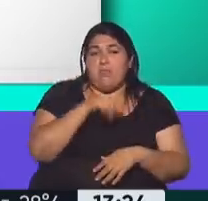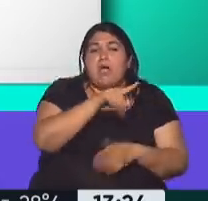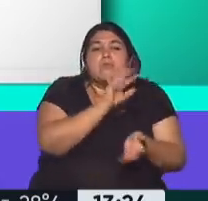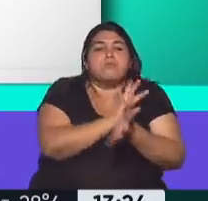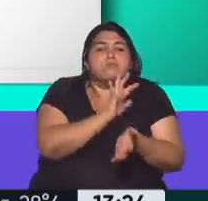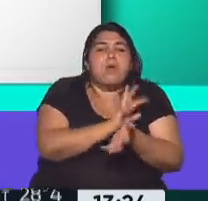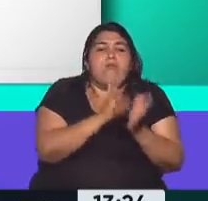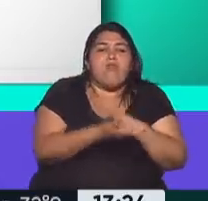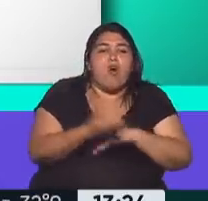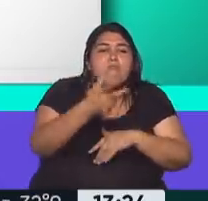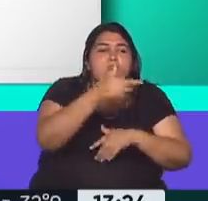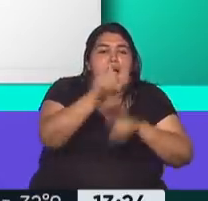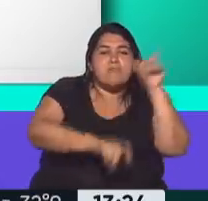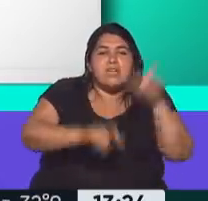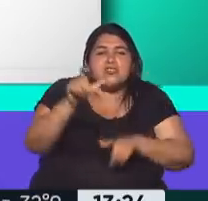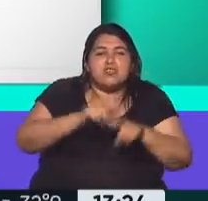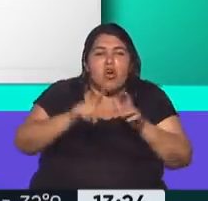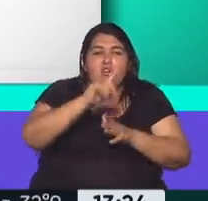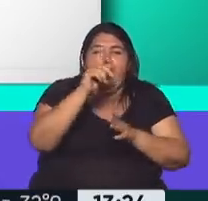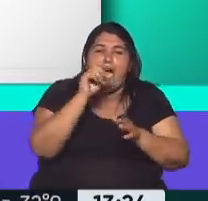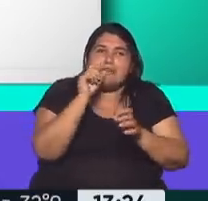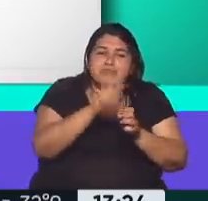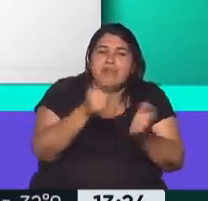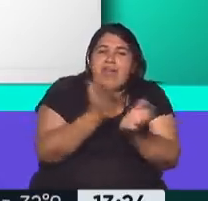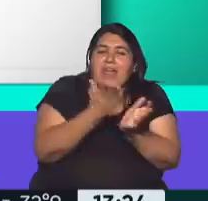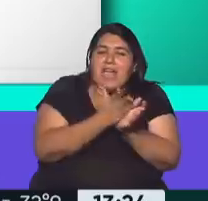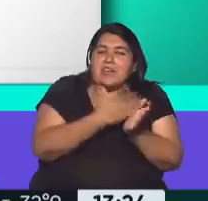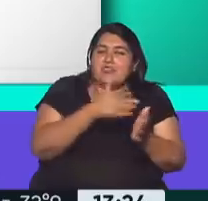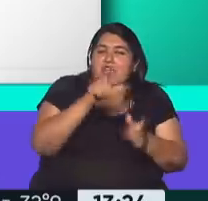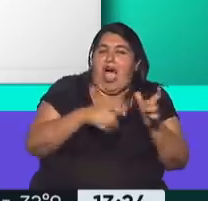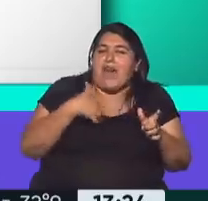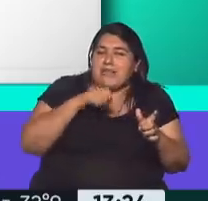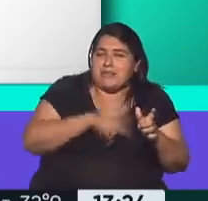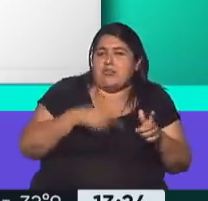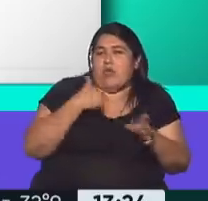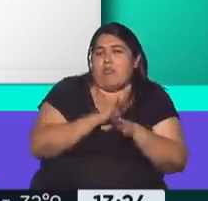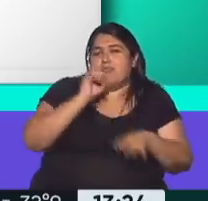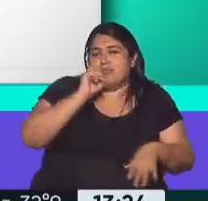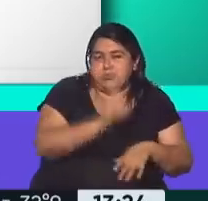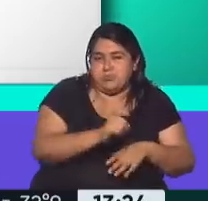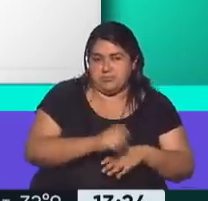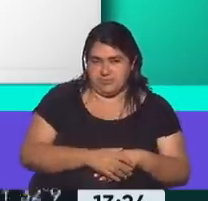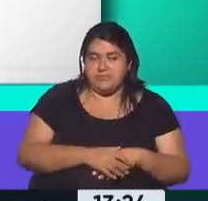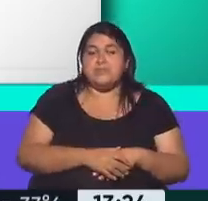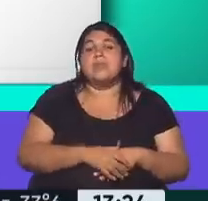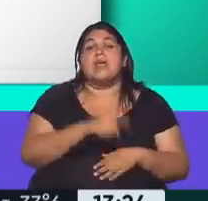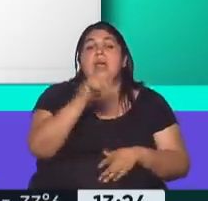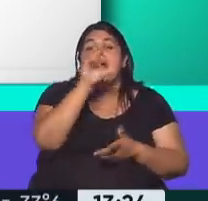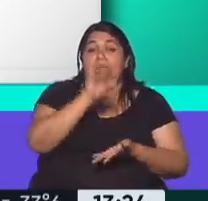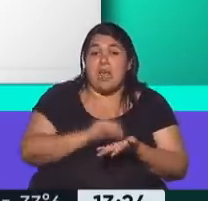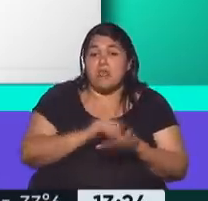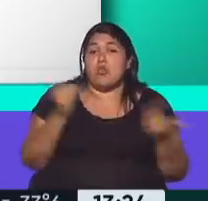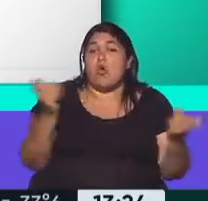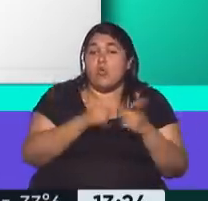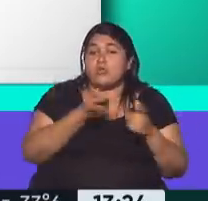principio republicano de la división de poderes y exigen una investigación penal seria e independiente. Los legisladores que integran la Comisión de